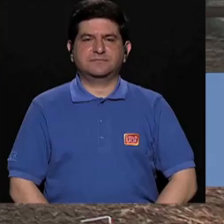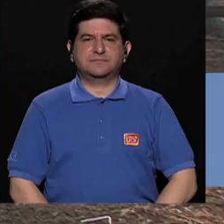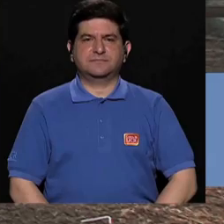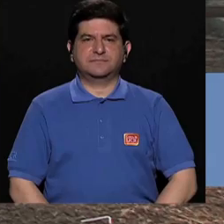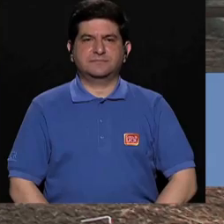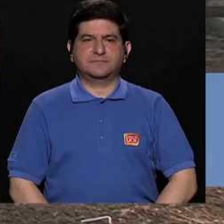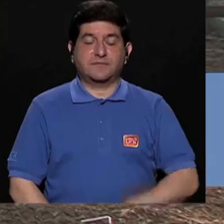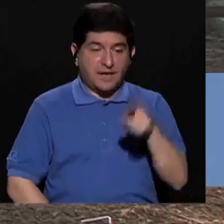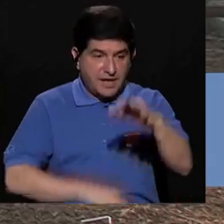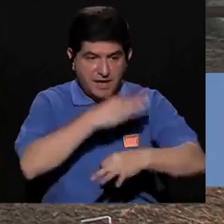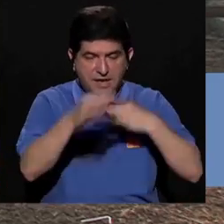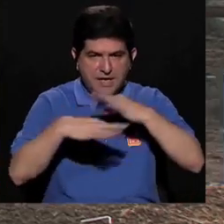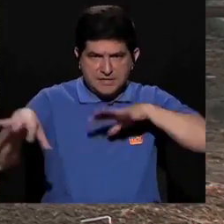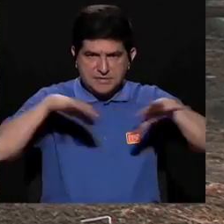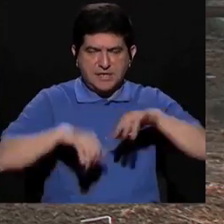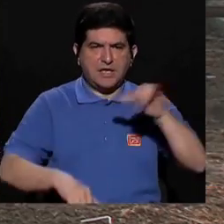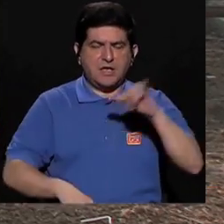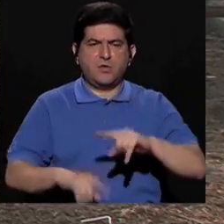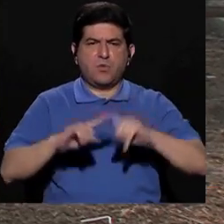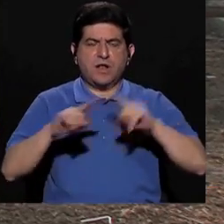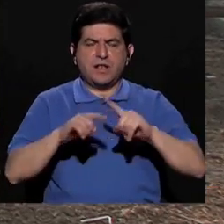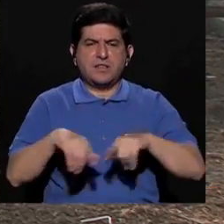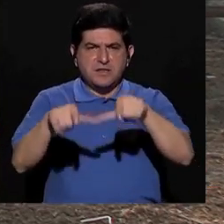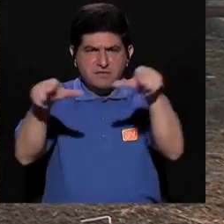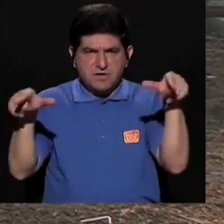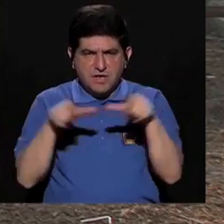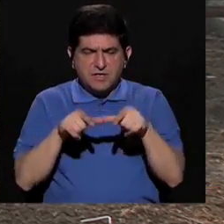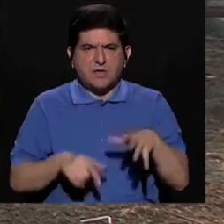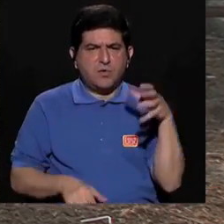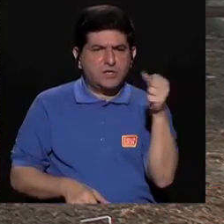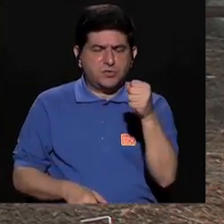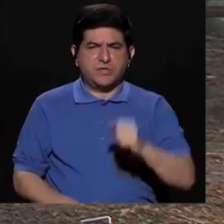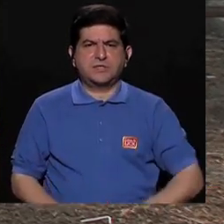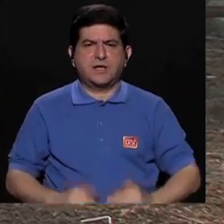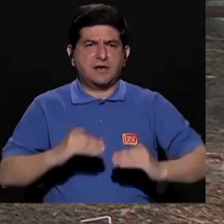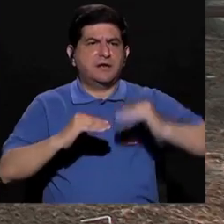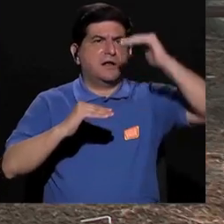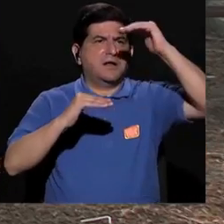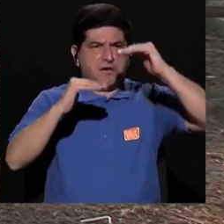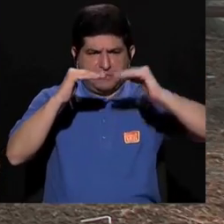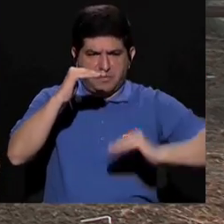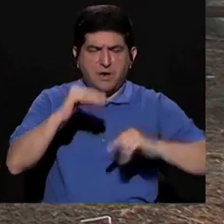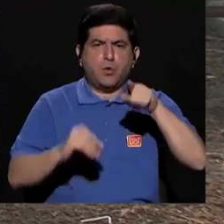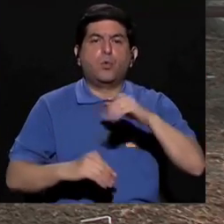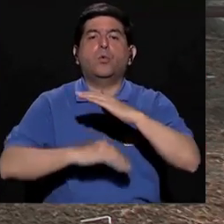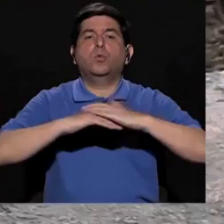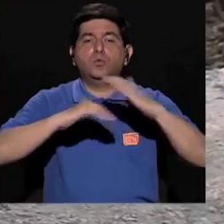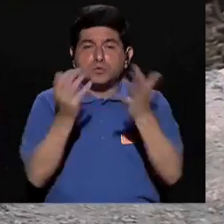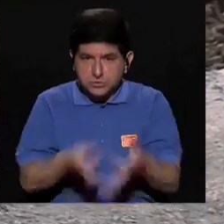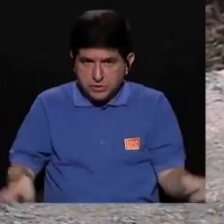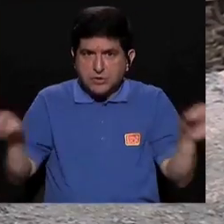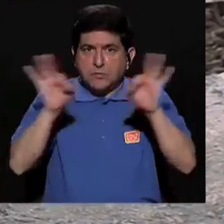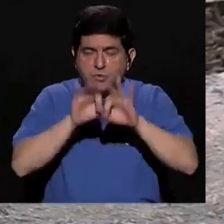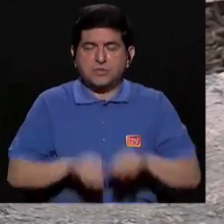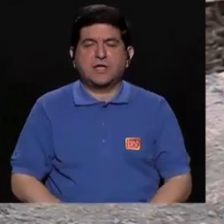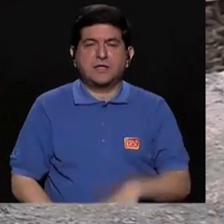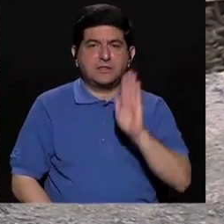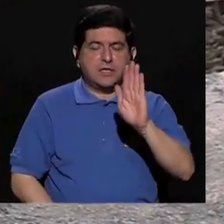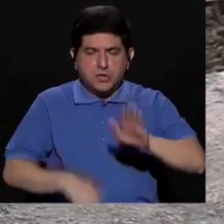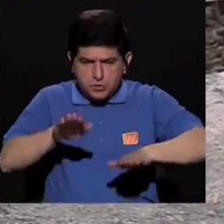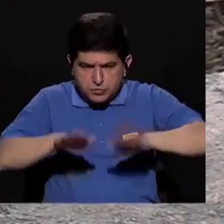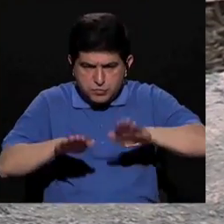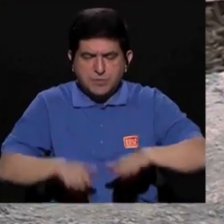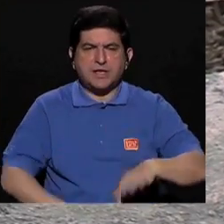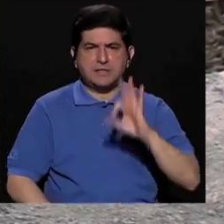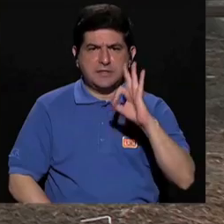En este tipo de ejercicios también nos podemos agarrar en diferentes puntos. No importa si nos agarramos arriba, abajo, lo importante es que usted esté cómoda y que las plantas de los pies estén bien